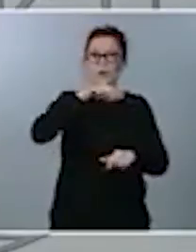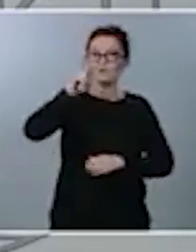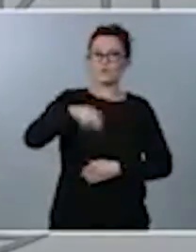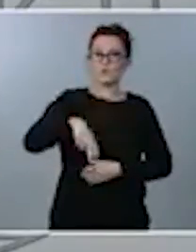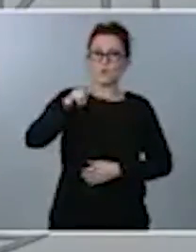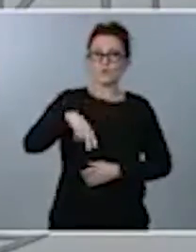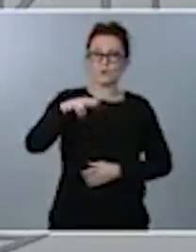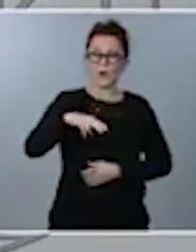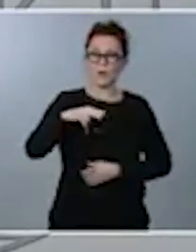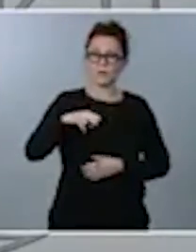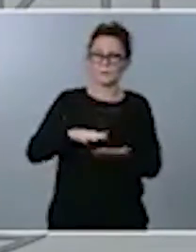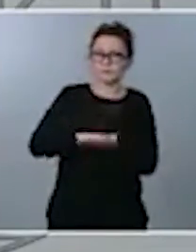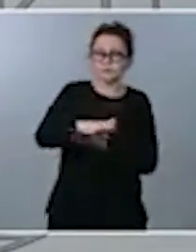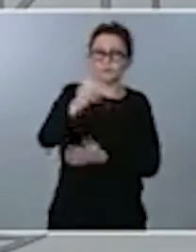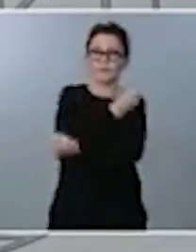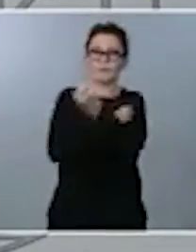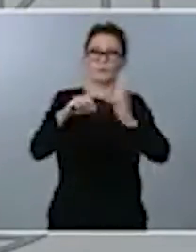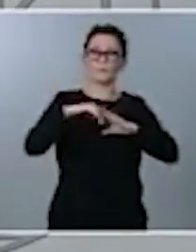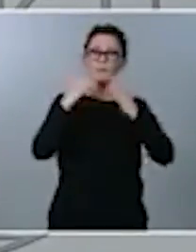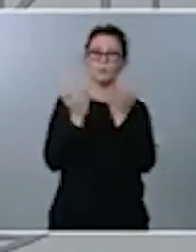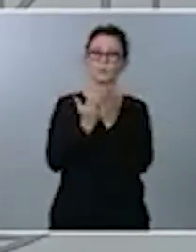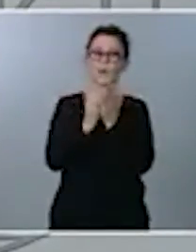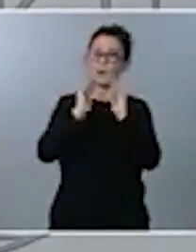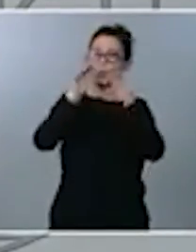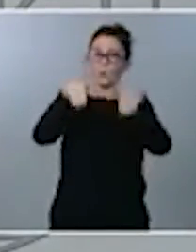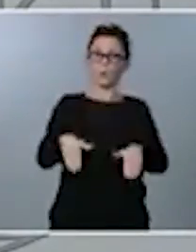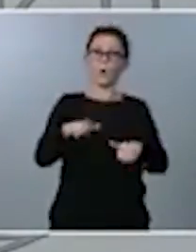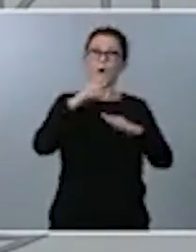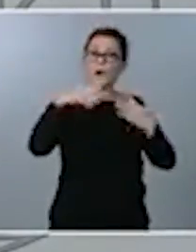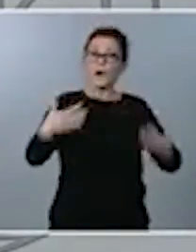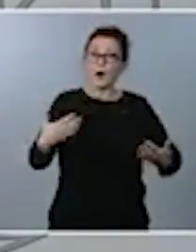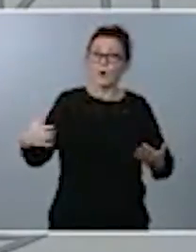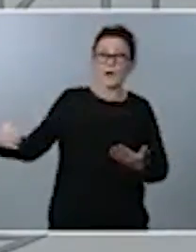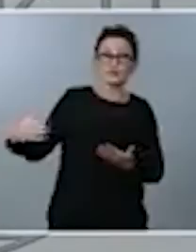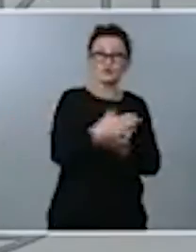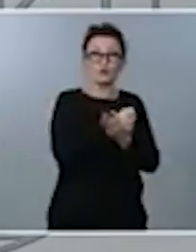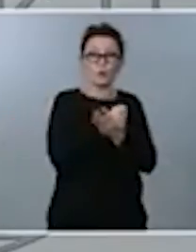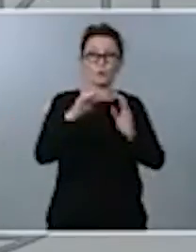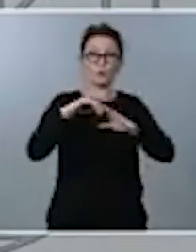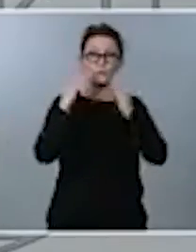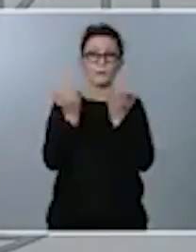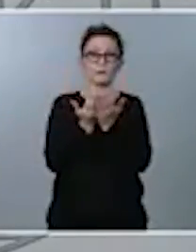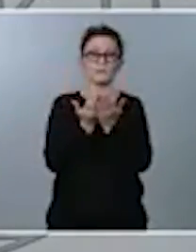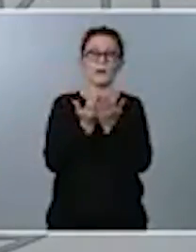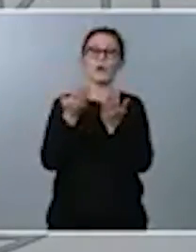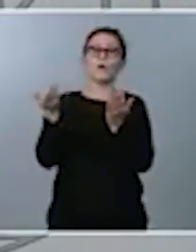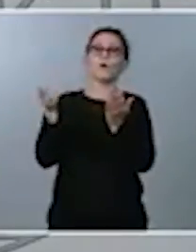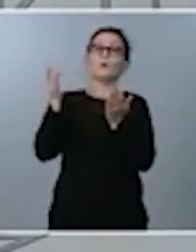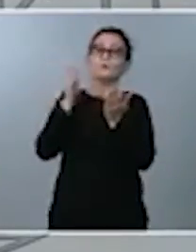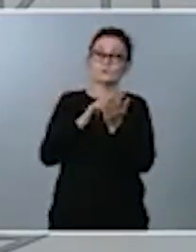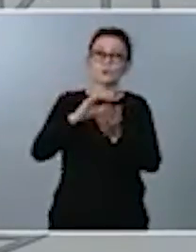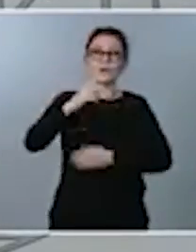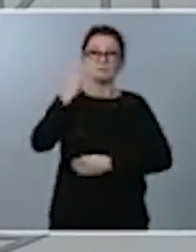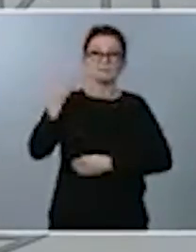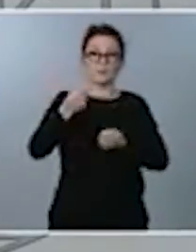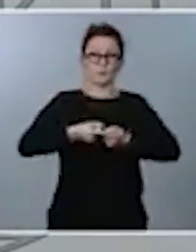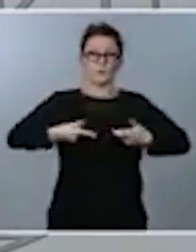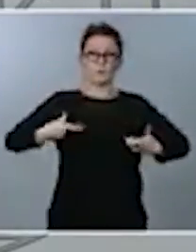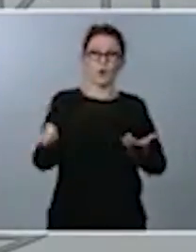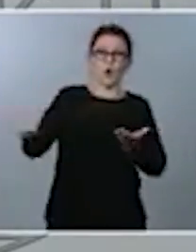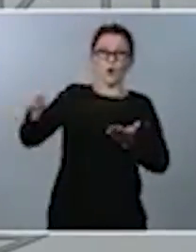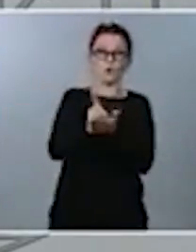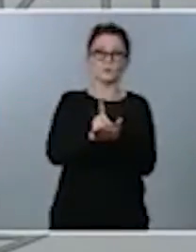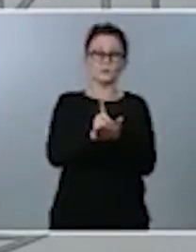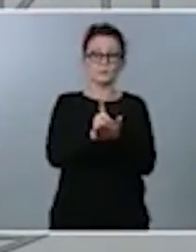todas las autoridades, todo el planeta, nos enfrentamos a una nueva ola con una batería de iniciativas que plantean